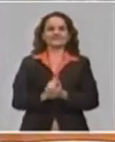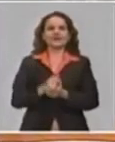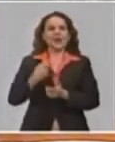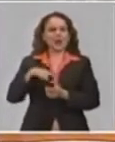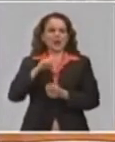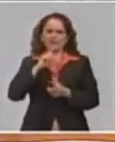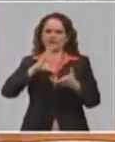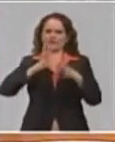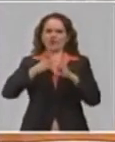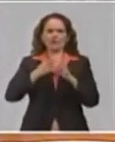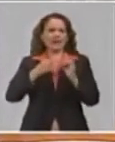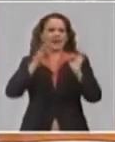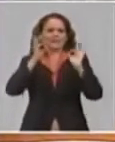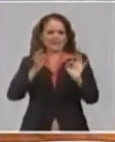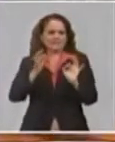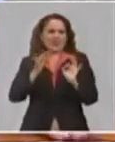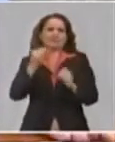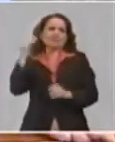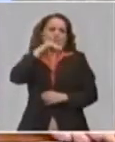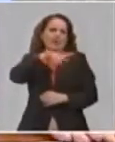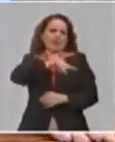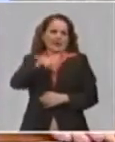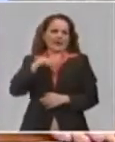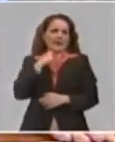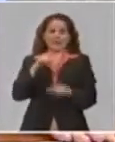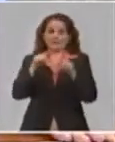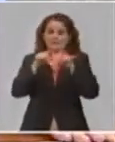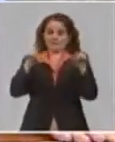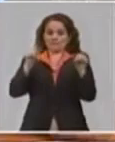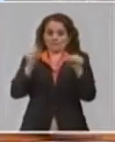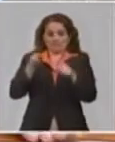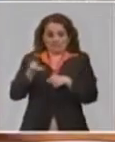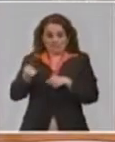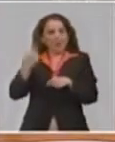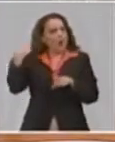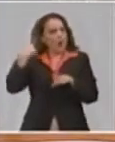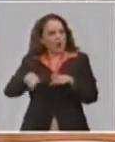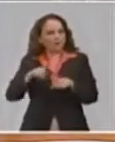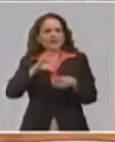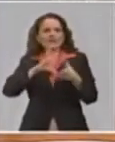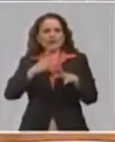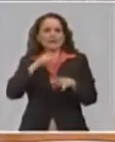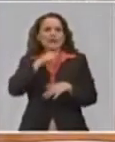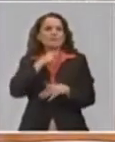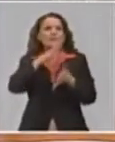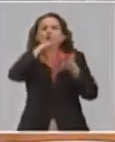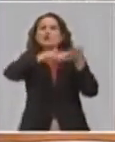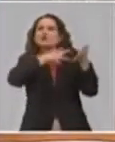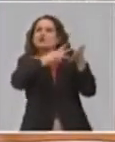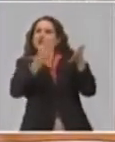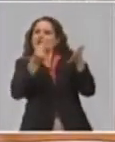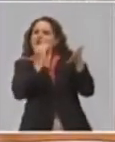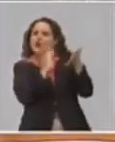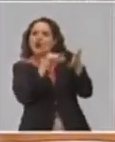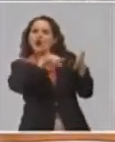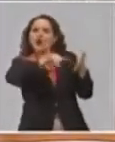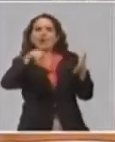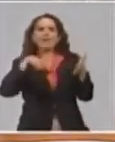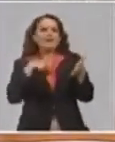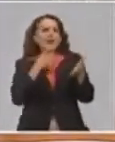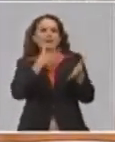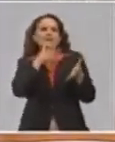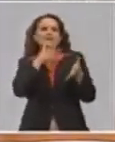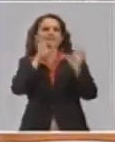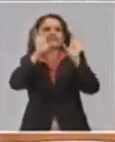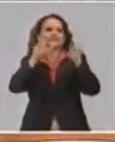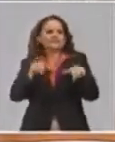electrónicas. Vías electrónicas que no solamente incluyen la tarjeta magnética, también incluyen la nómina electrónica. O sea, el trabajador llega allí, como lo tenemos con la empresa